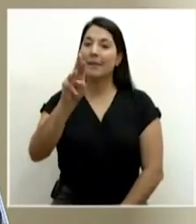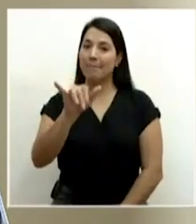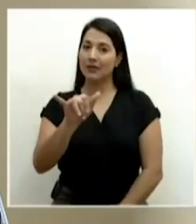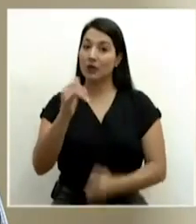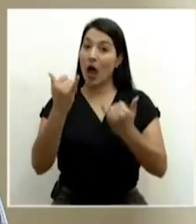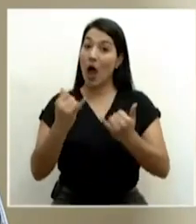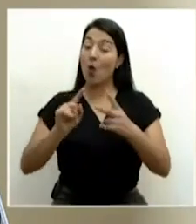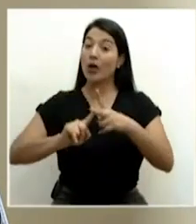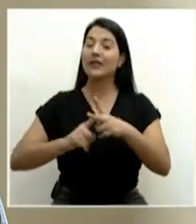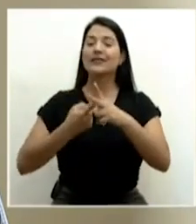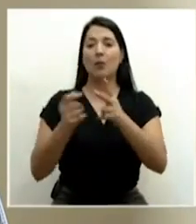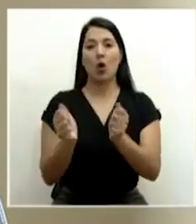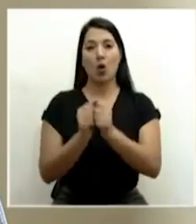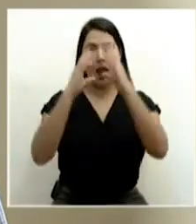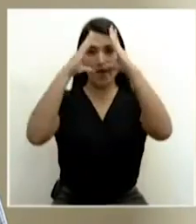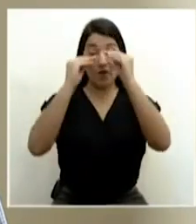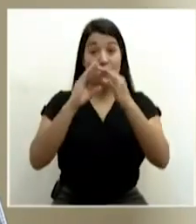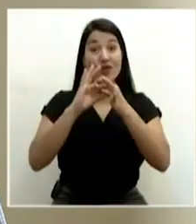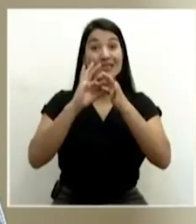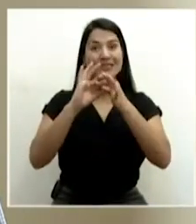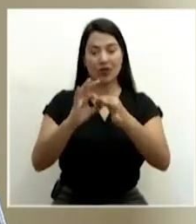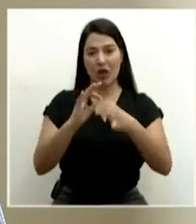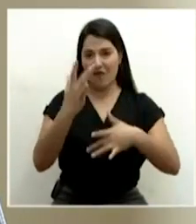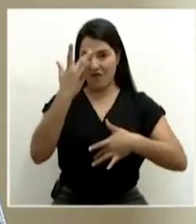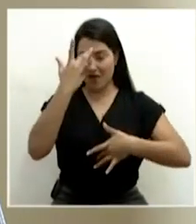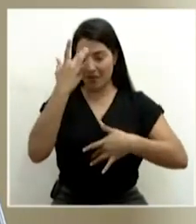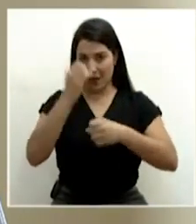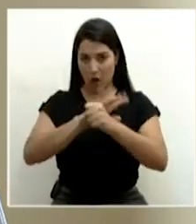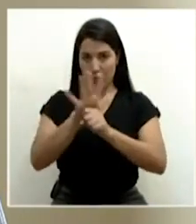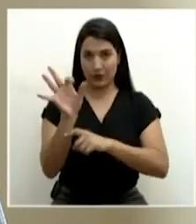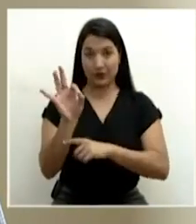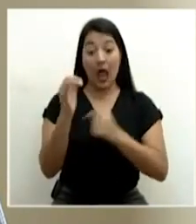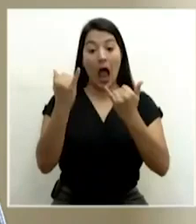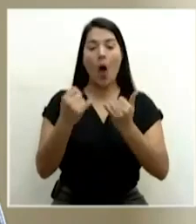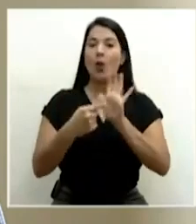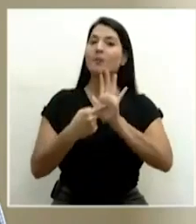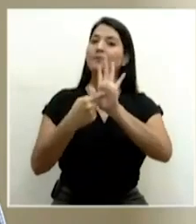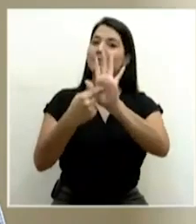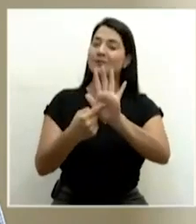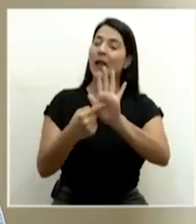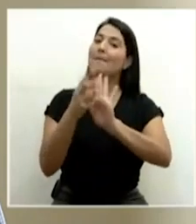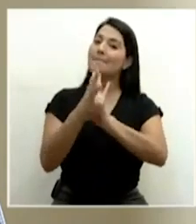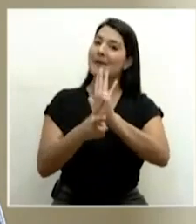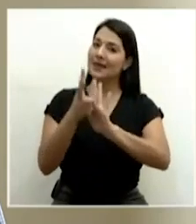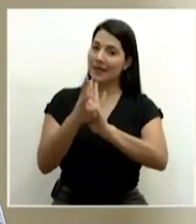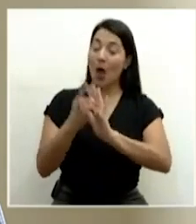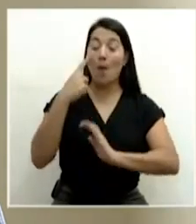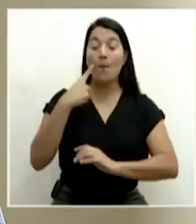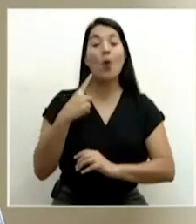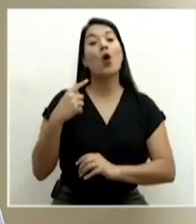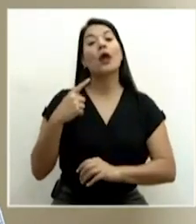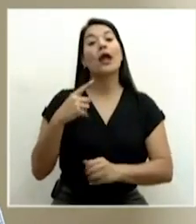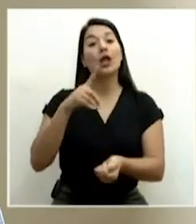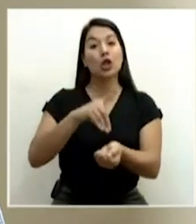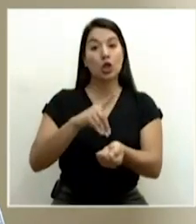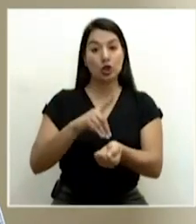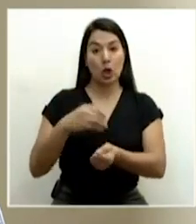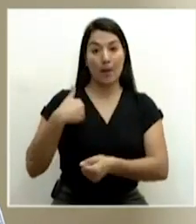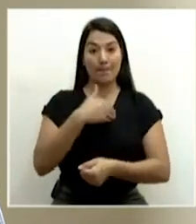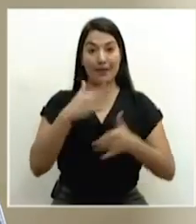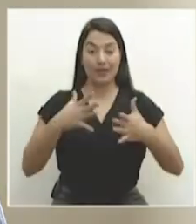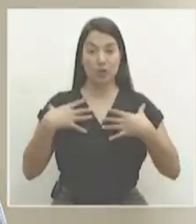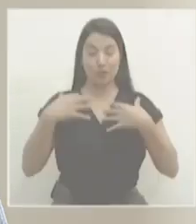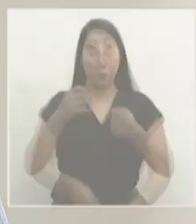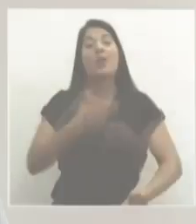con el reporte epidemiológico COVID, así que veremos un video enviado por el ministro de Salud, el doctor Daniel Salas, quien nos ofrece el